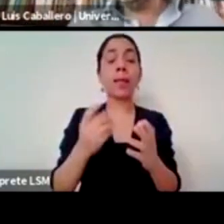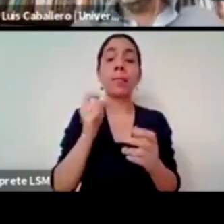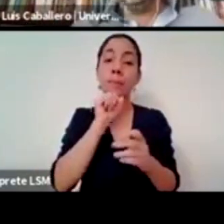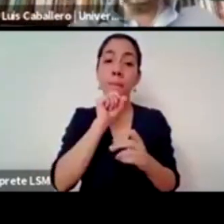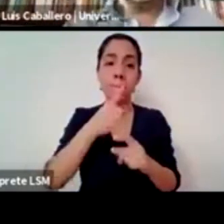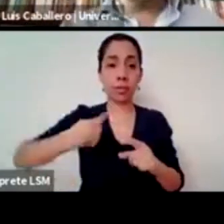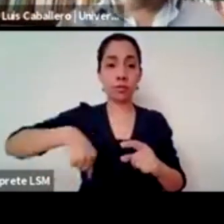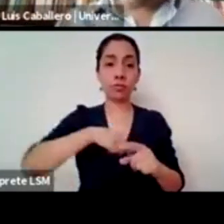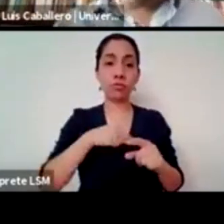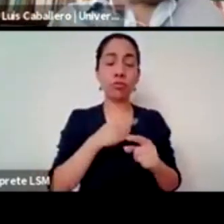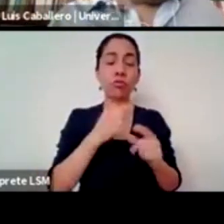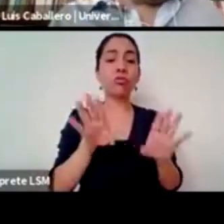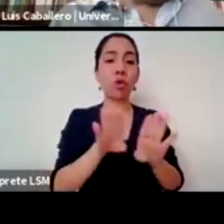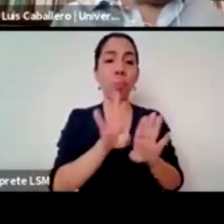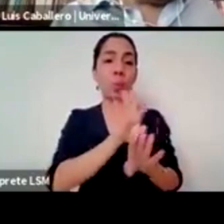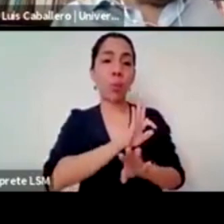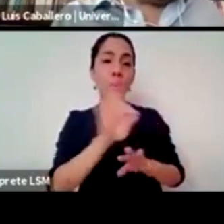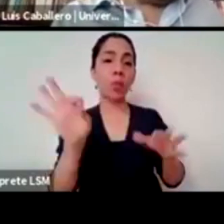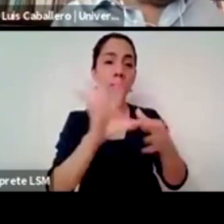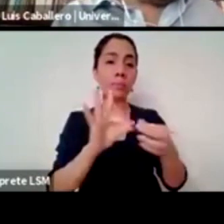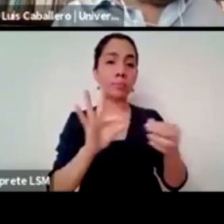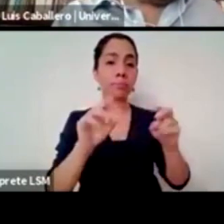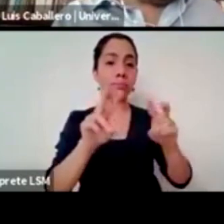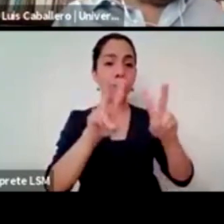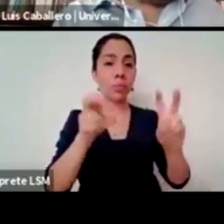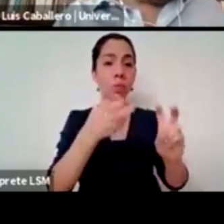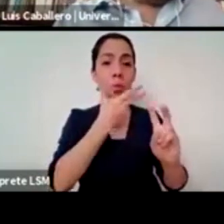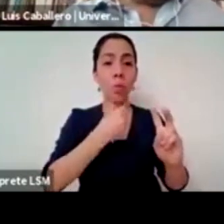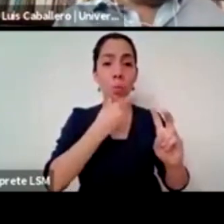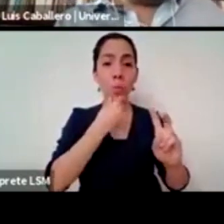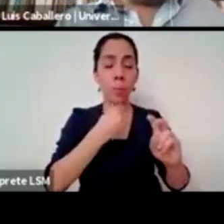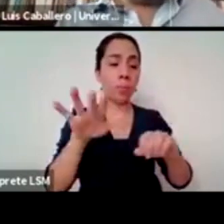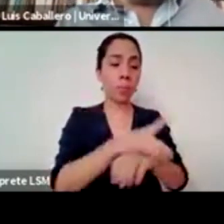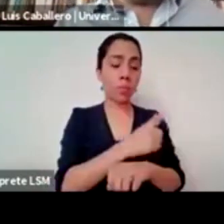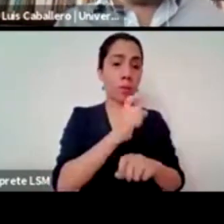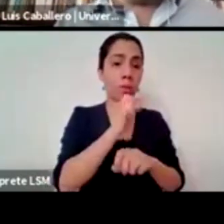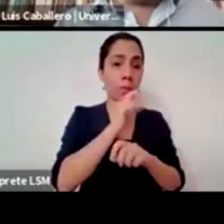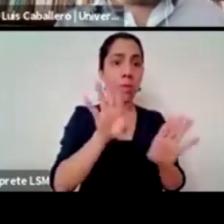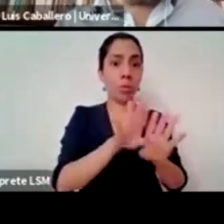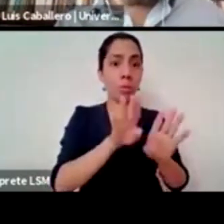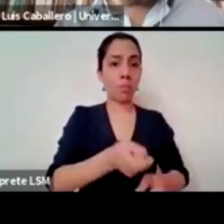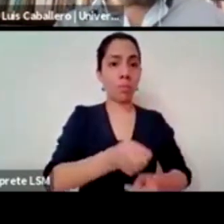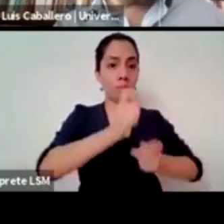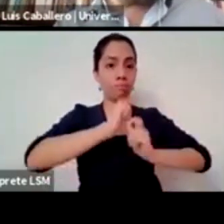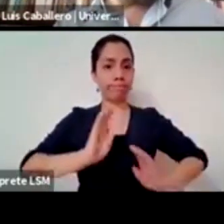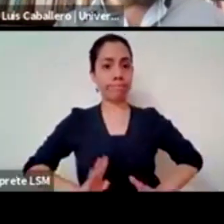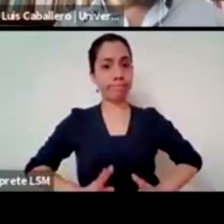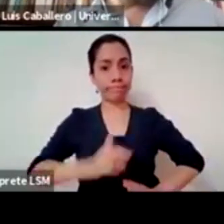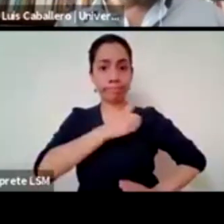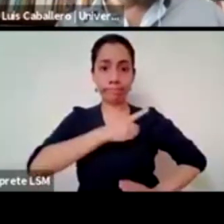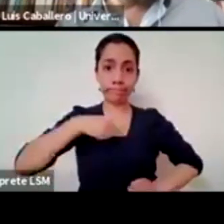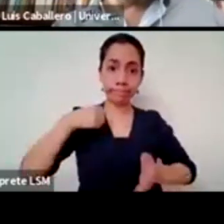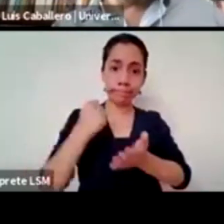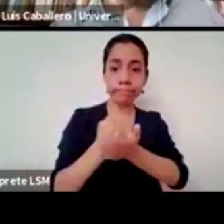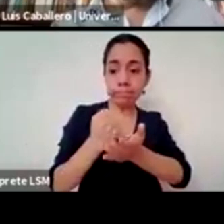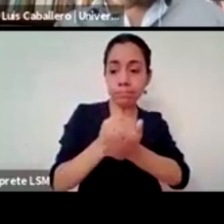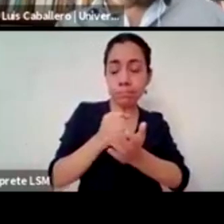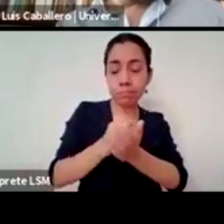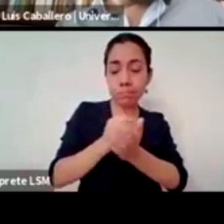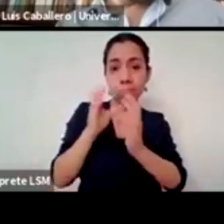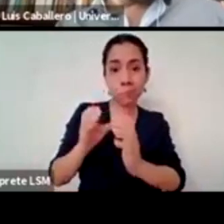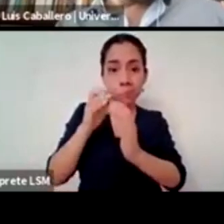para desasolvar la carga social que tenemos hacia las mujeres pero también desde la andamiaje institucional que es